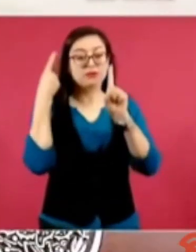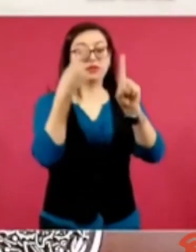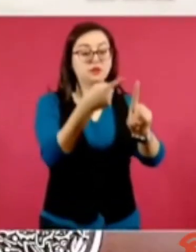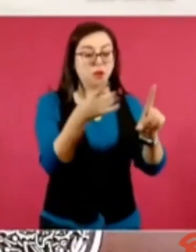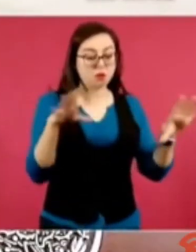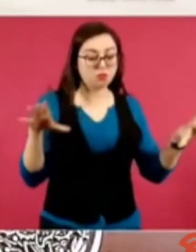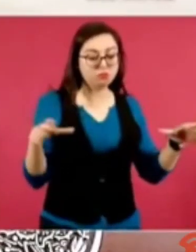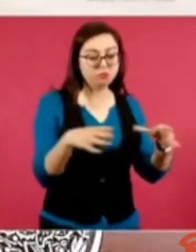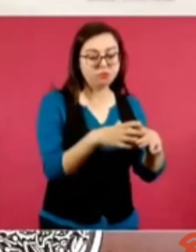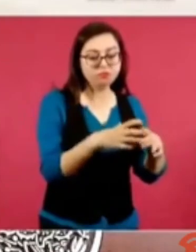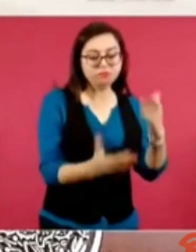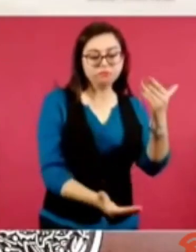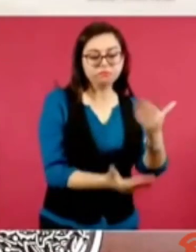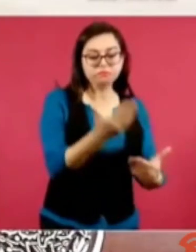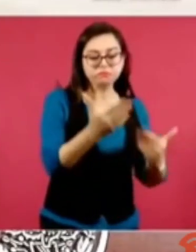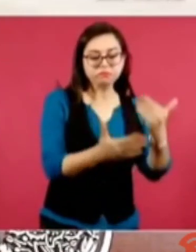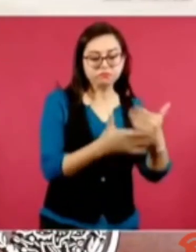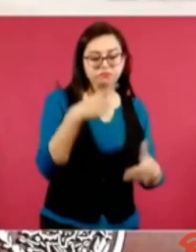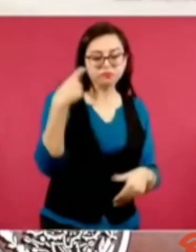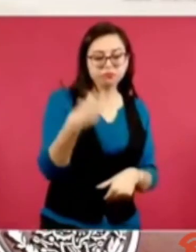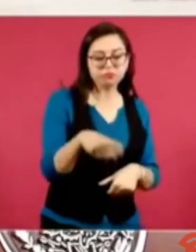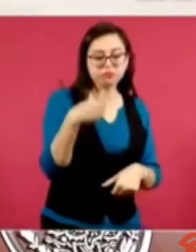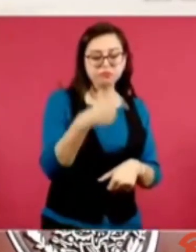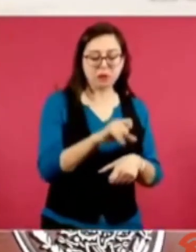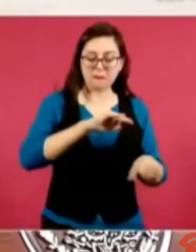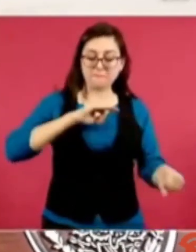y para perjudicar al pueblo.